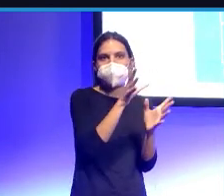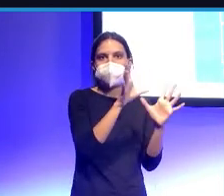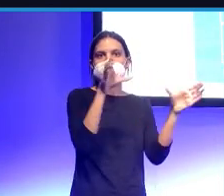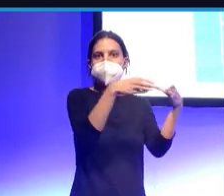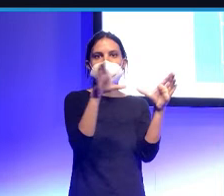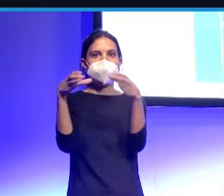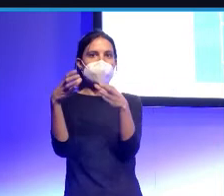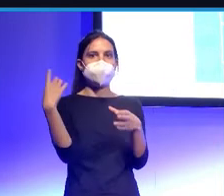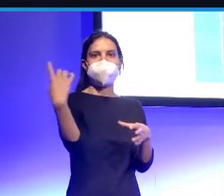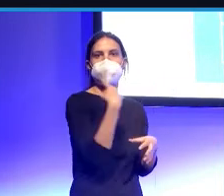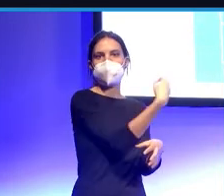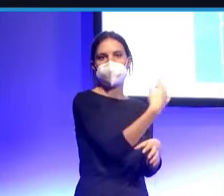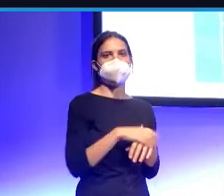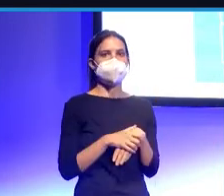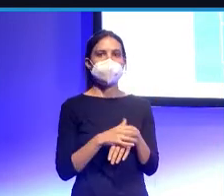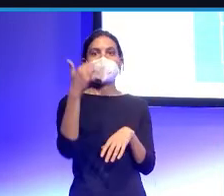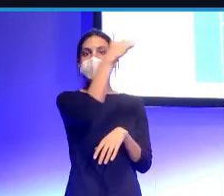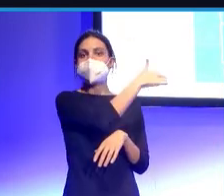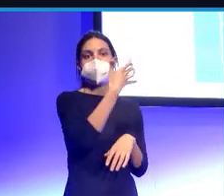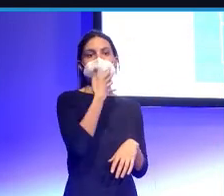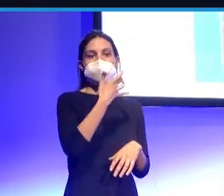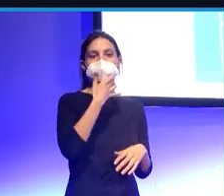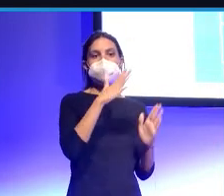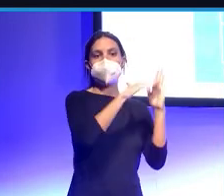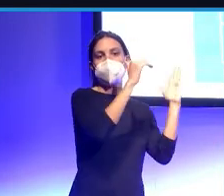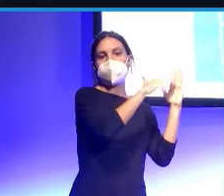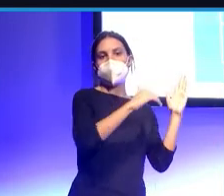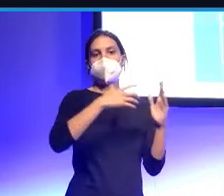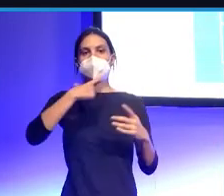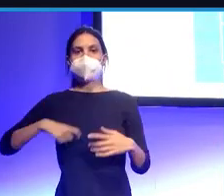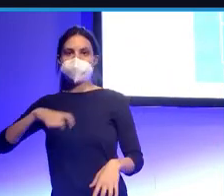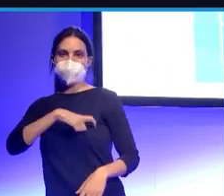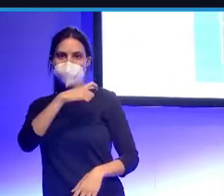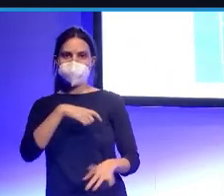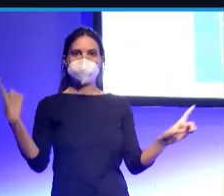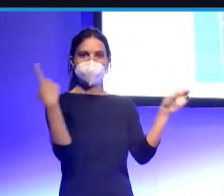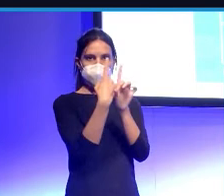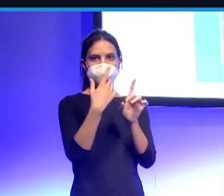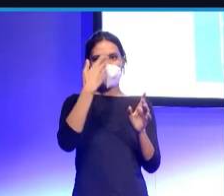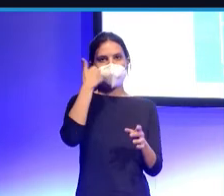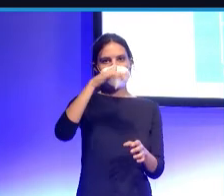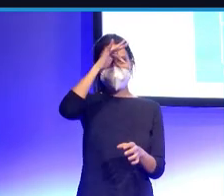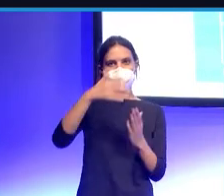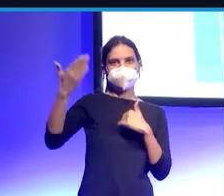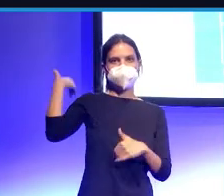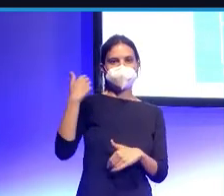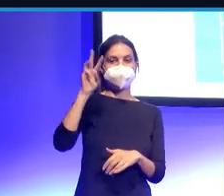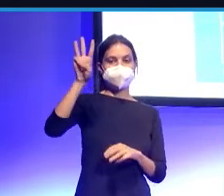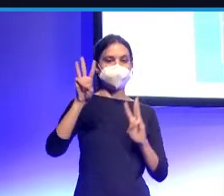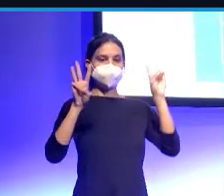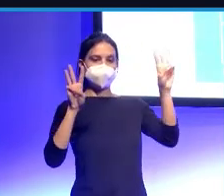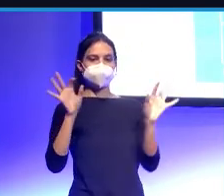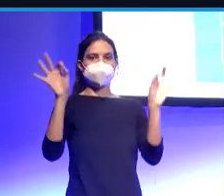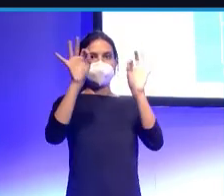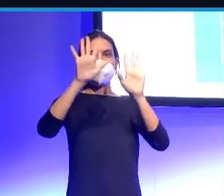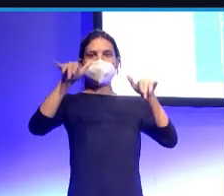Y, bueno, básicamente, este es el Valencia-Atlético de Madrid de este fin de semana pasado. Es el partido, bueno, es un 3-3 en el que al final le empatan a Atlético de